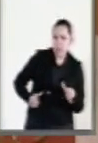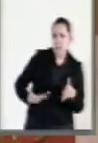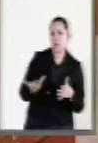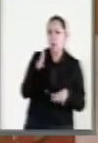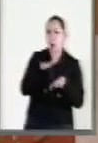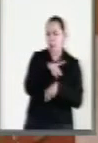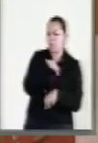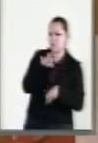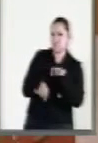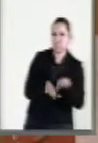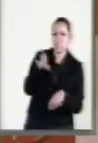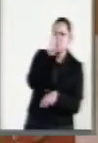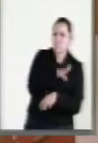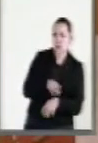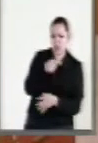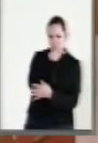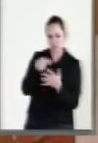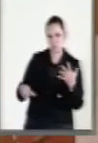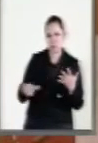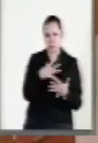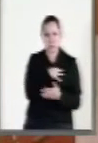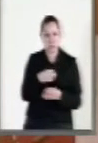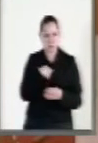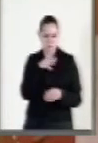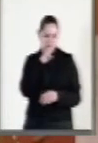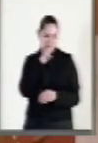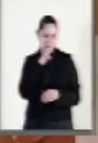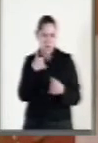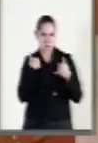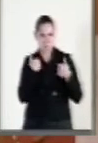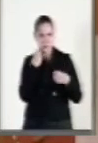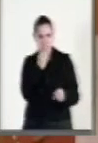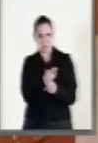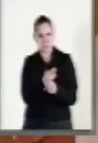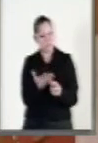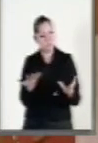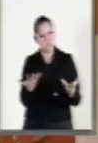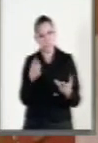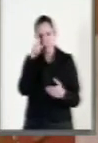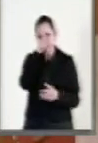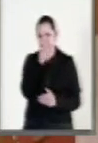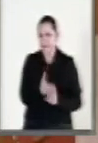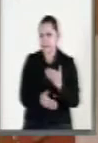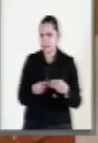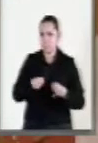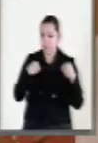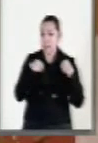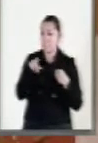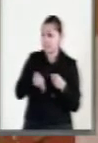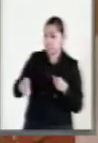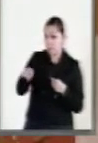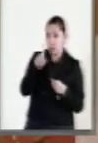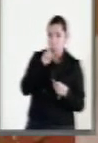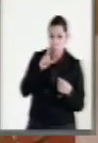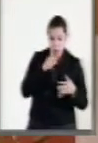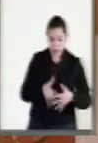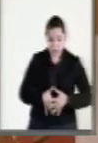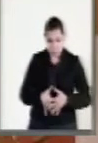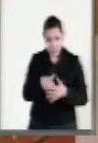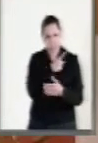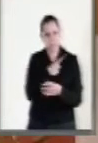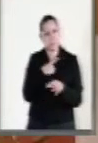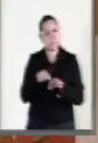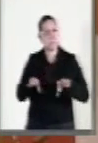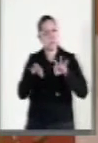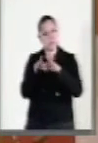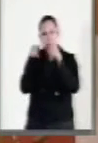Es urgente materializar de manera efectiva el derecho a la salud de las mujeres en el embarazo, en el parto y el porperio, a través